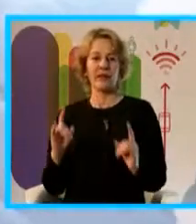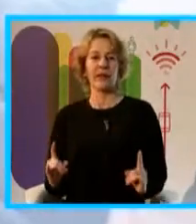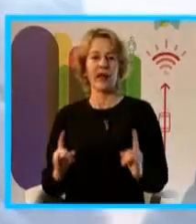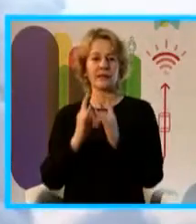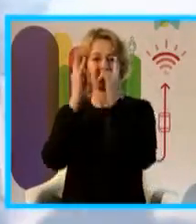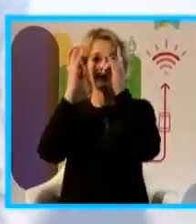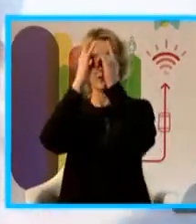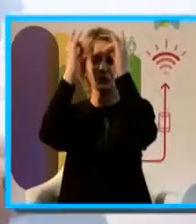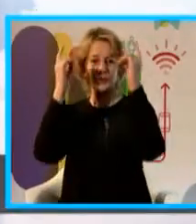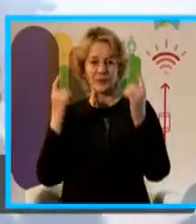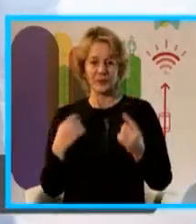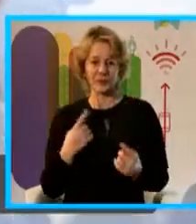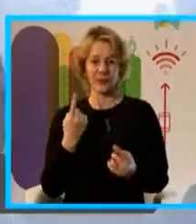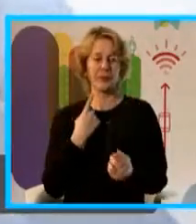traíamos,